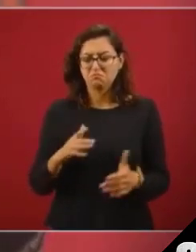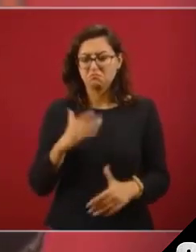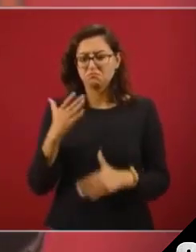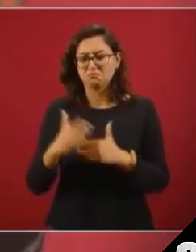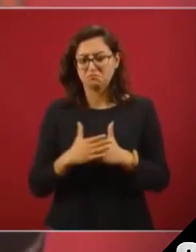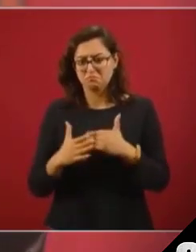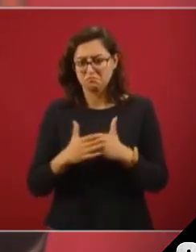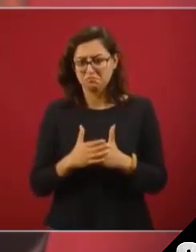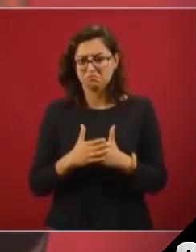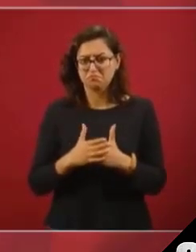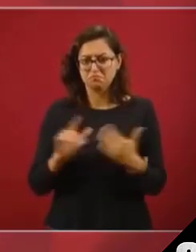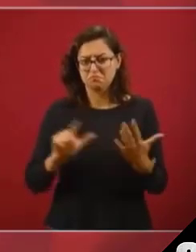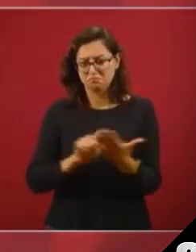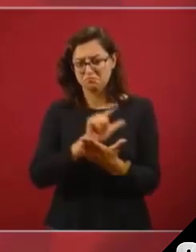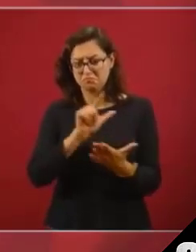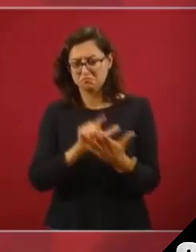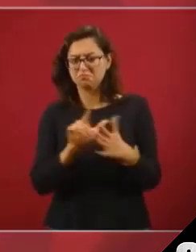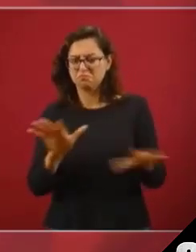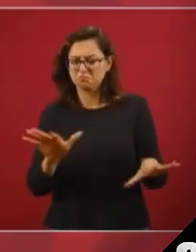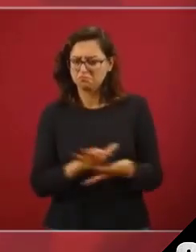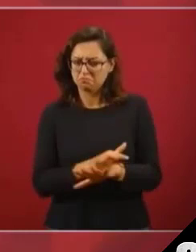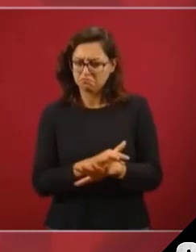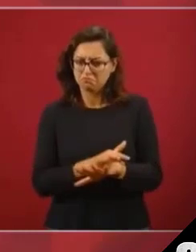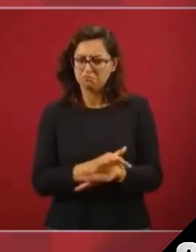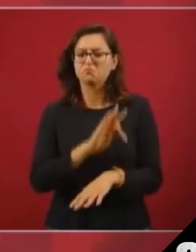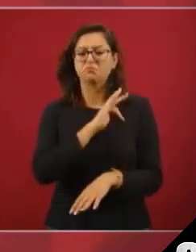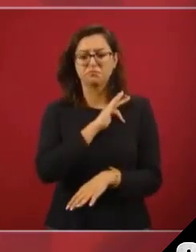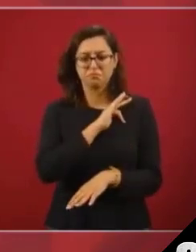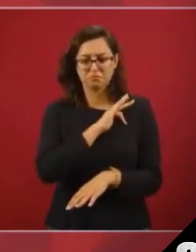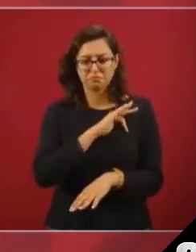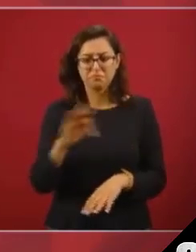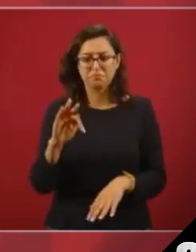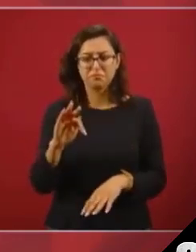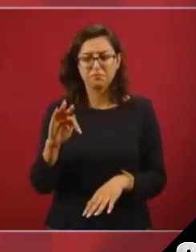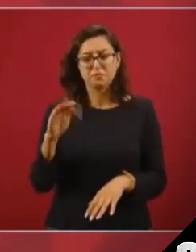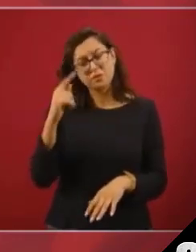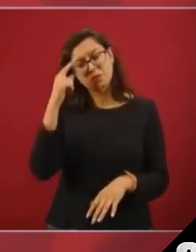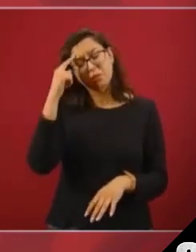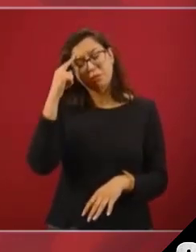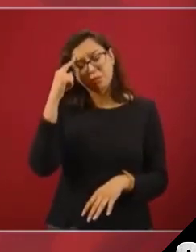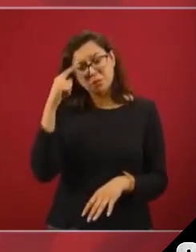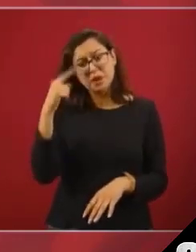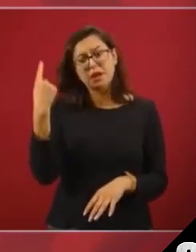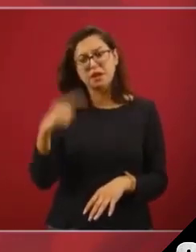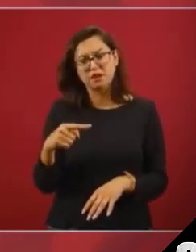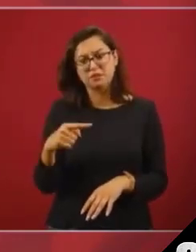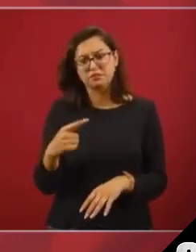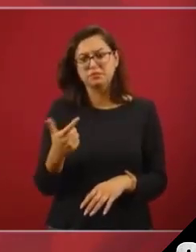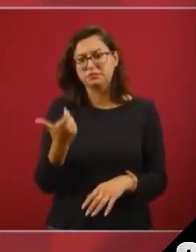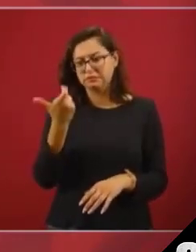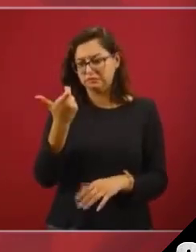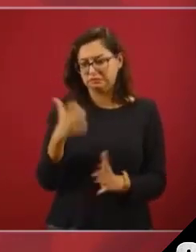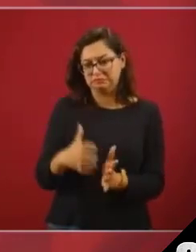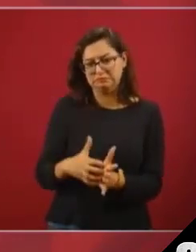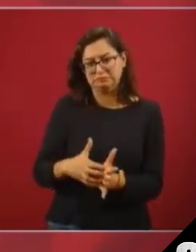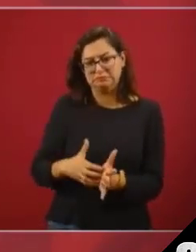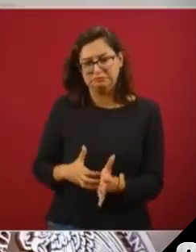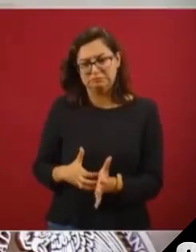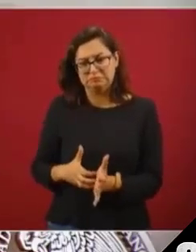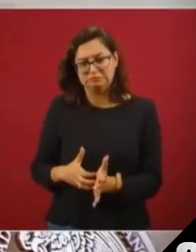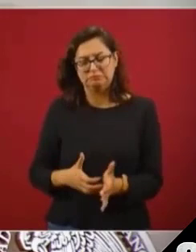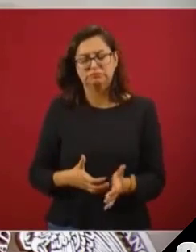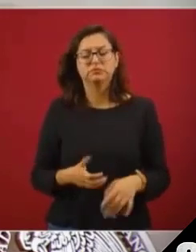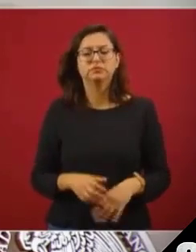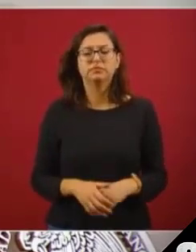esa modificación para que haya ahorros y debería